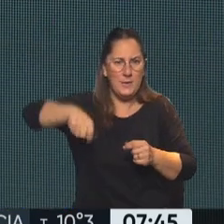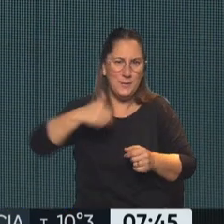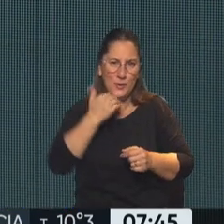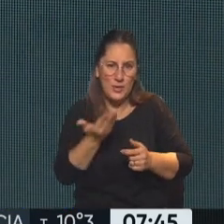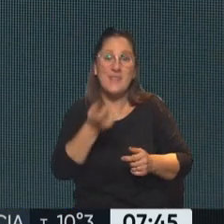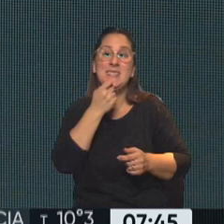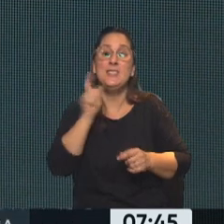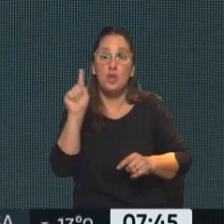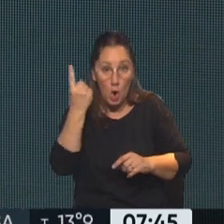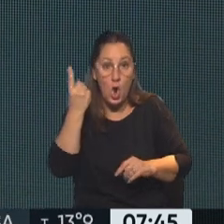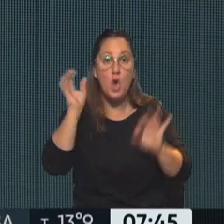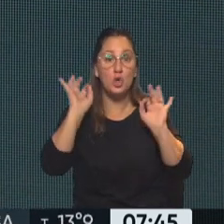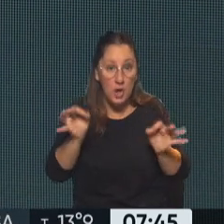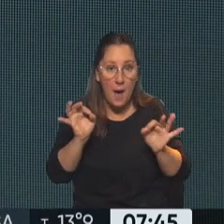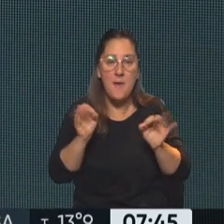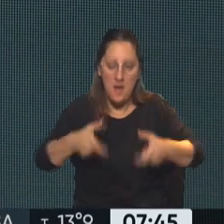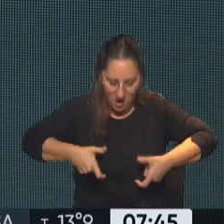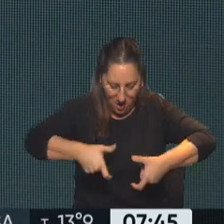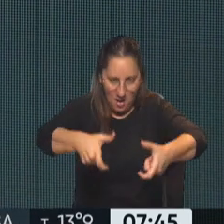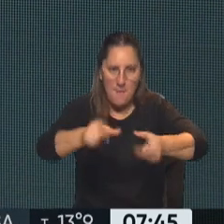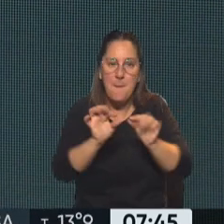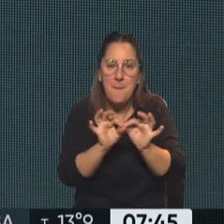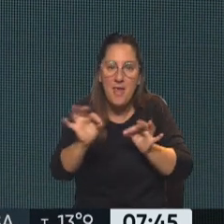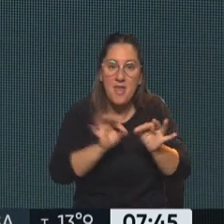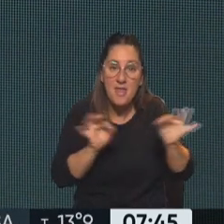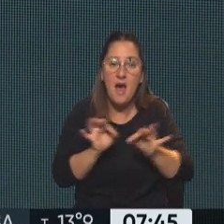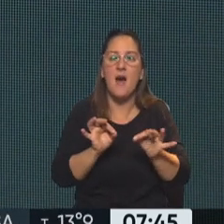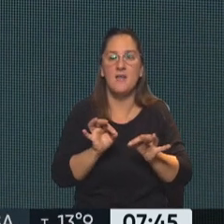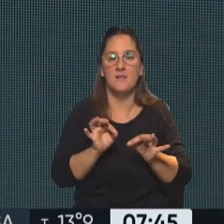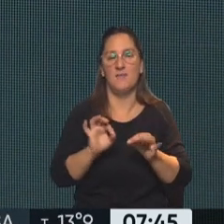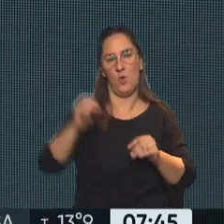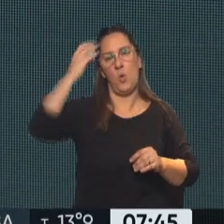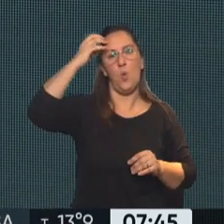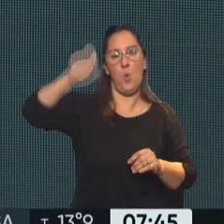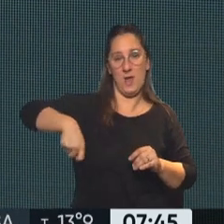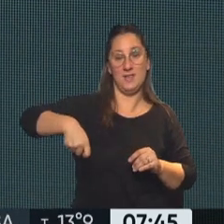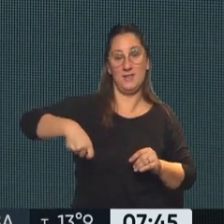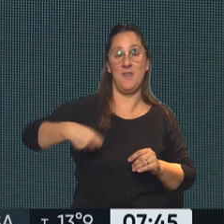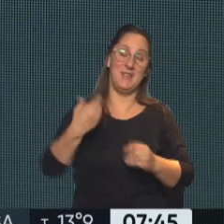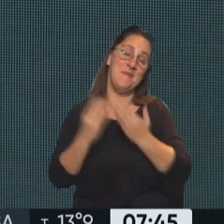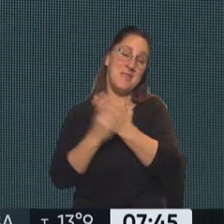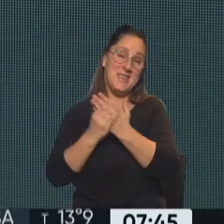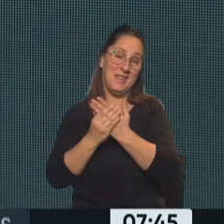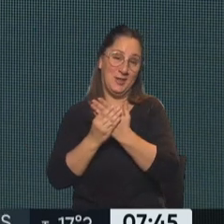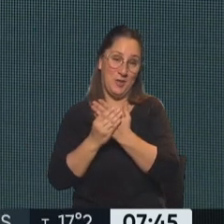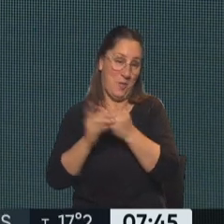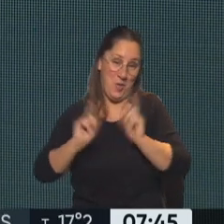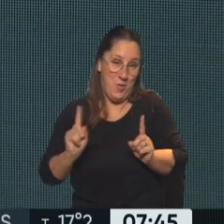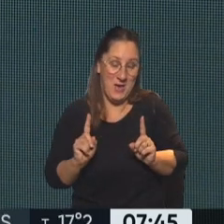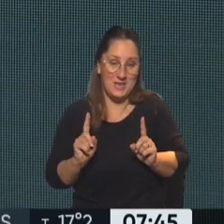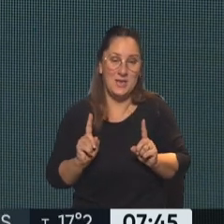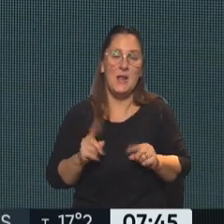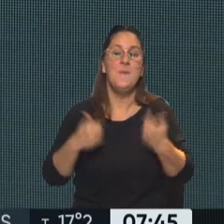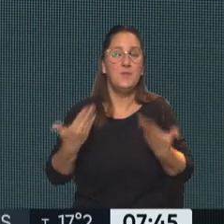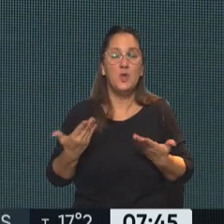pudiera determinar cuánto tiene que ser el caño de un gasoducto, pues entonces debería ser el juez el ministro de infraestructura. Y no lo es claramente.